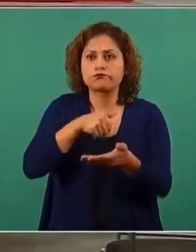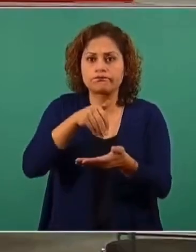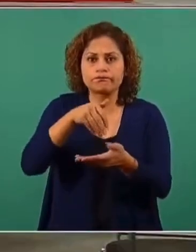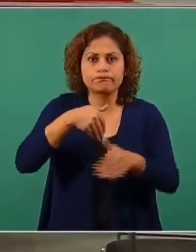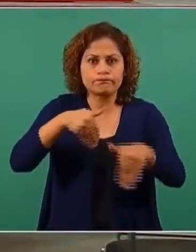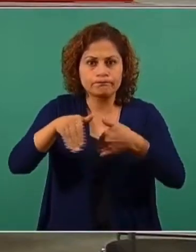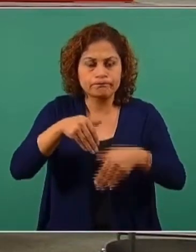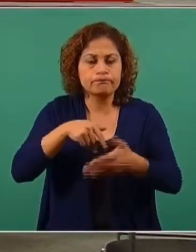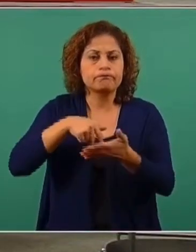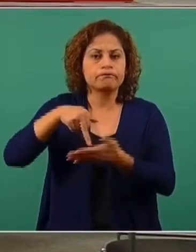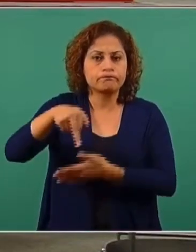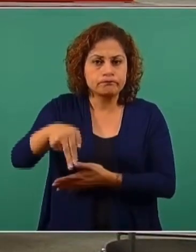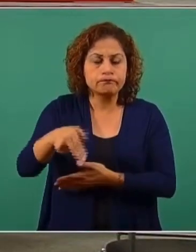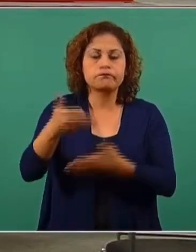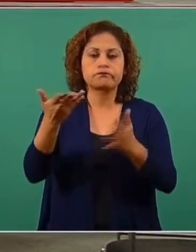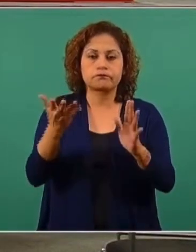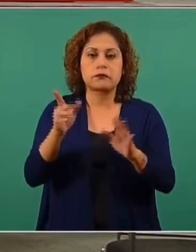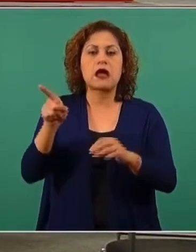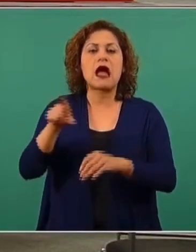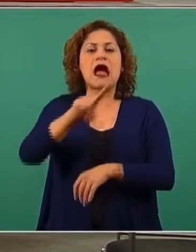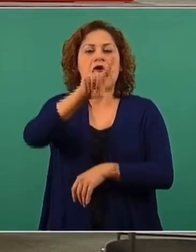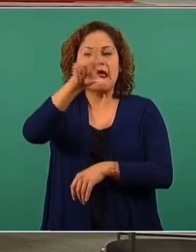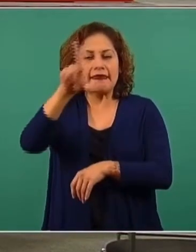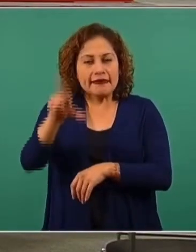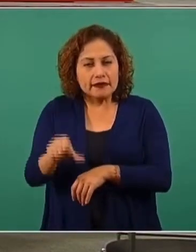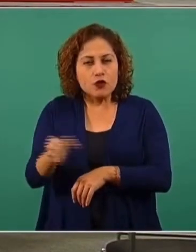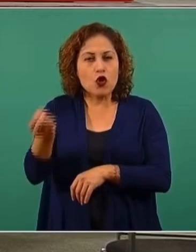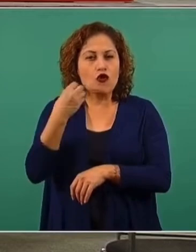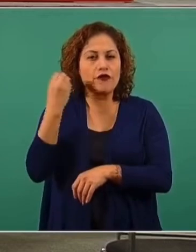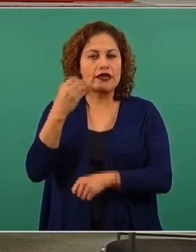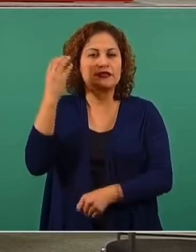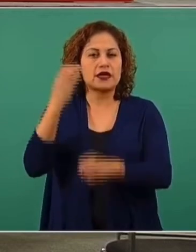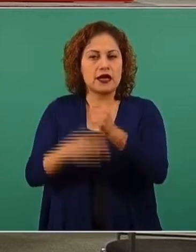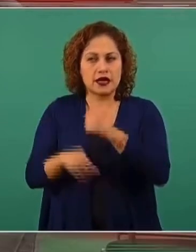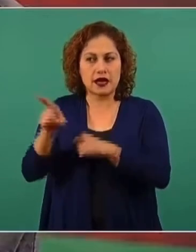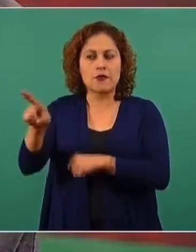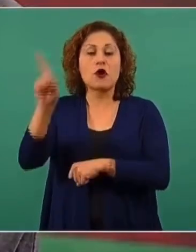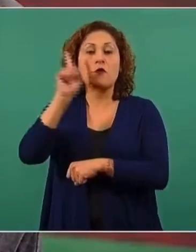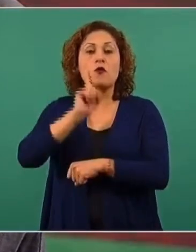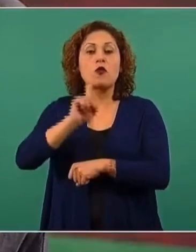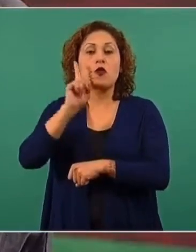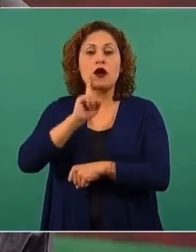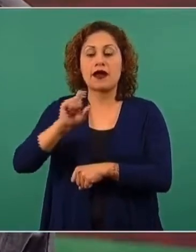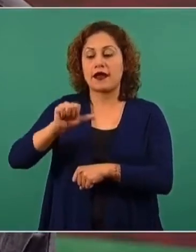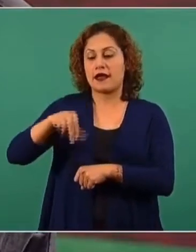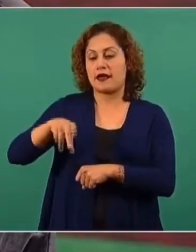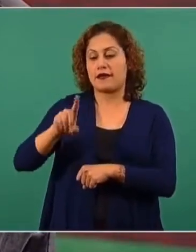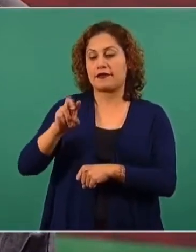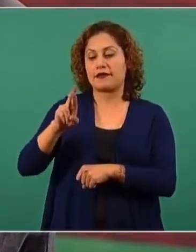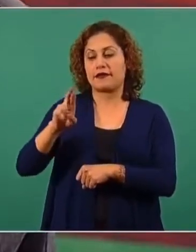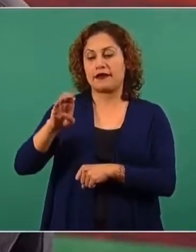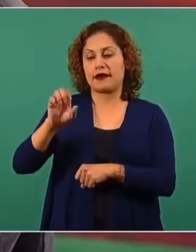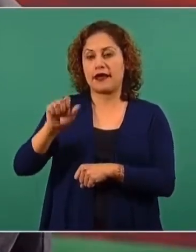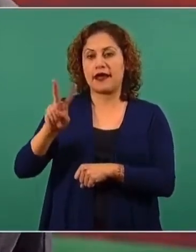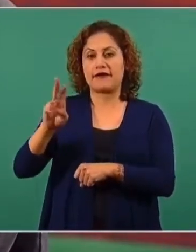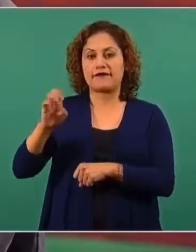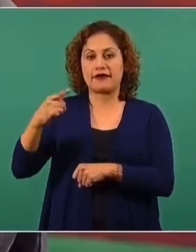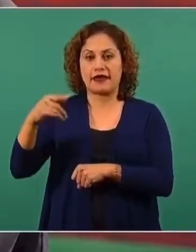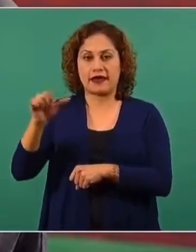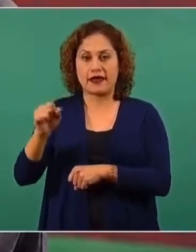conferencia nos especificó la compañera Andrea Vega, que conoce de casos